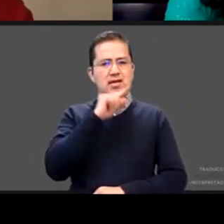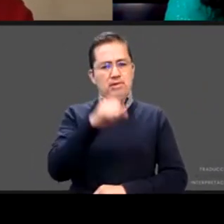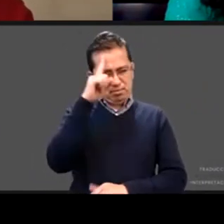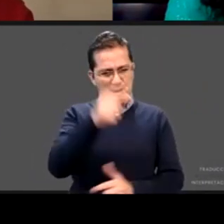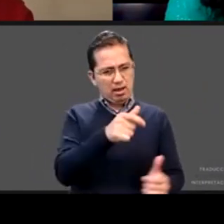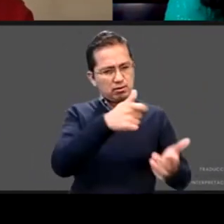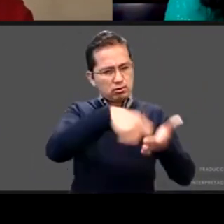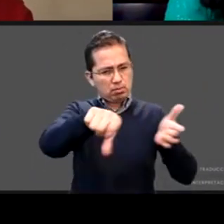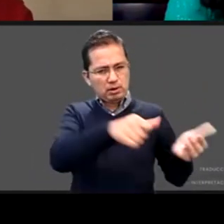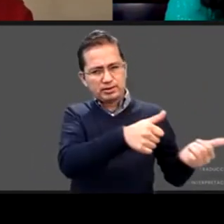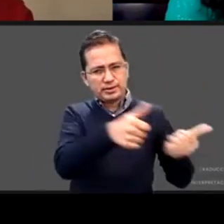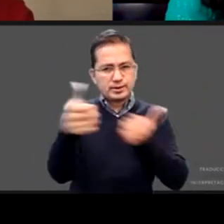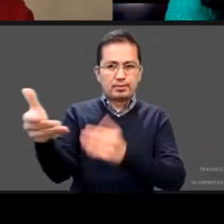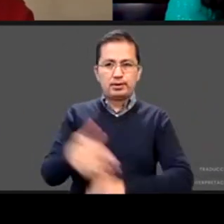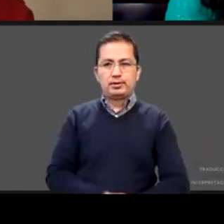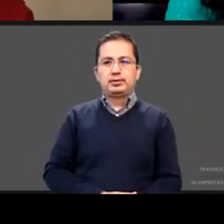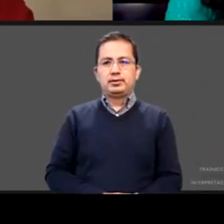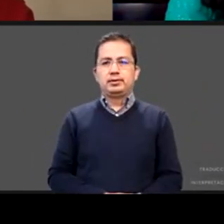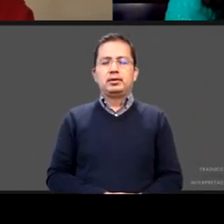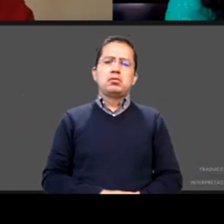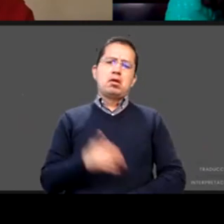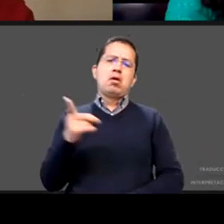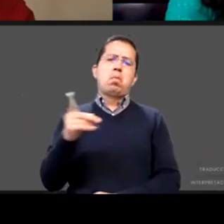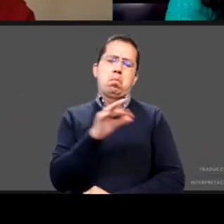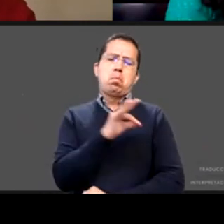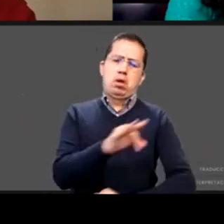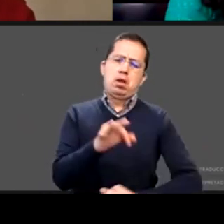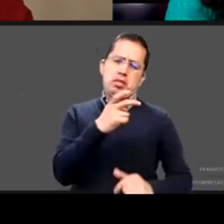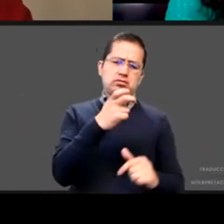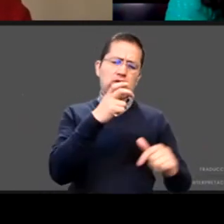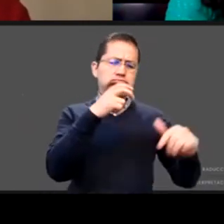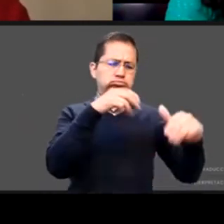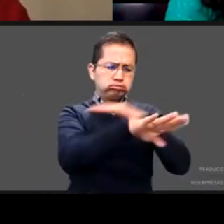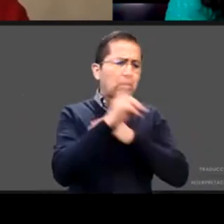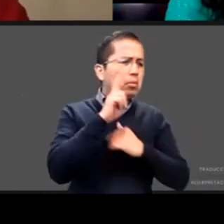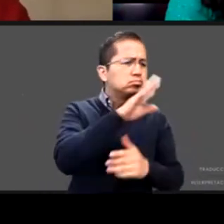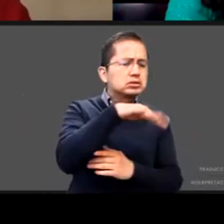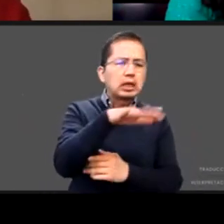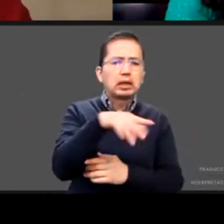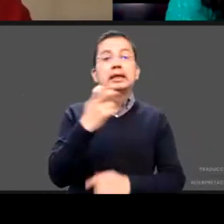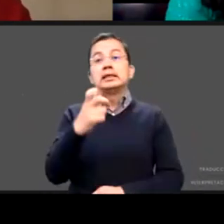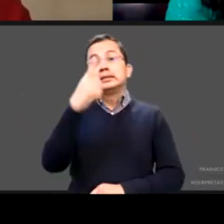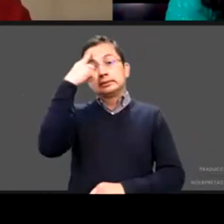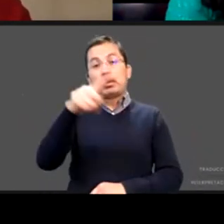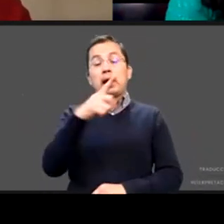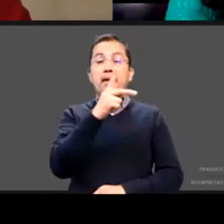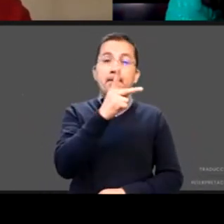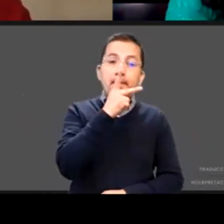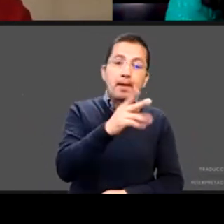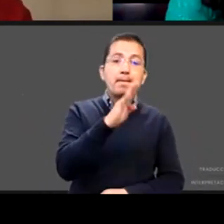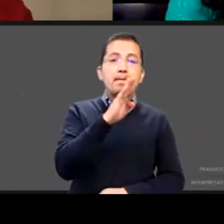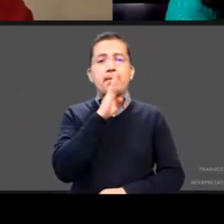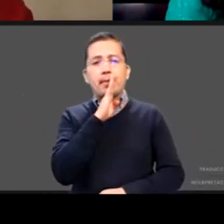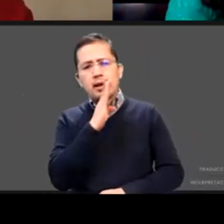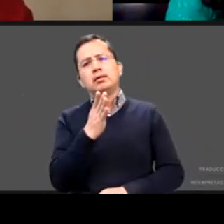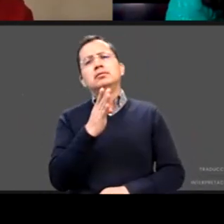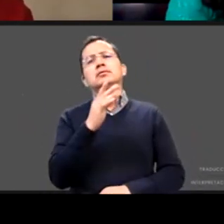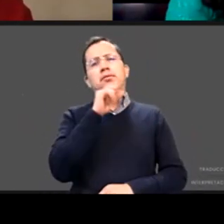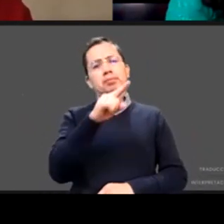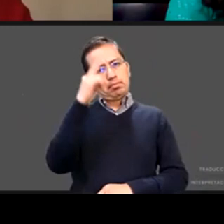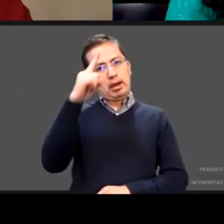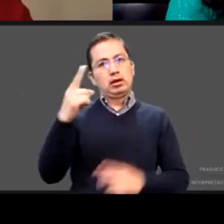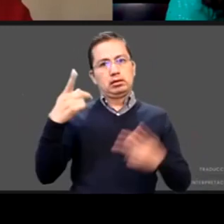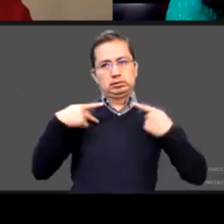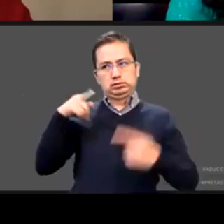en todo eso lo pueden esto y como les digo es para papás y también para agentes educativos